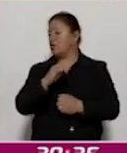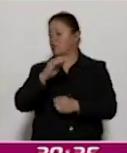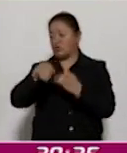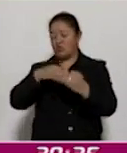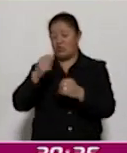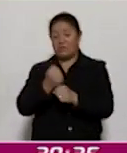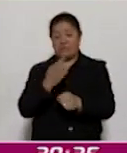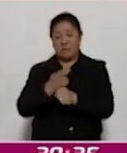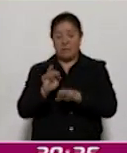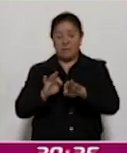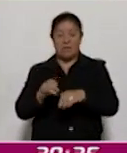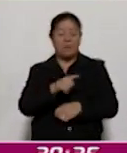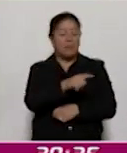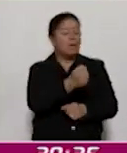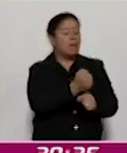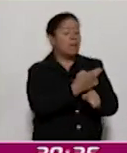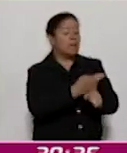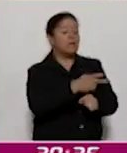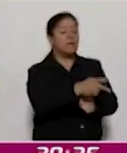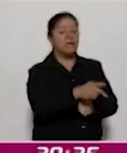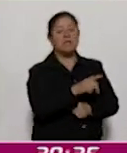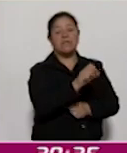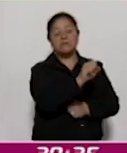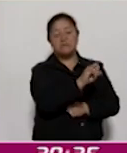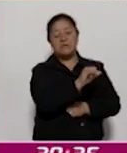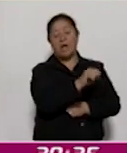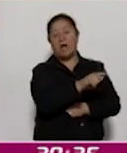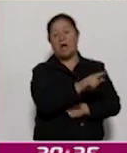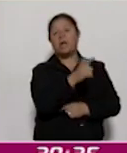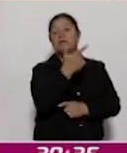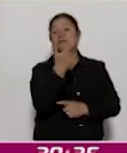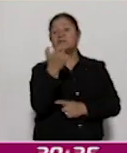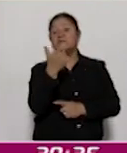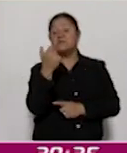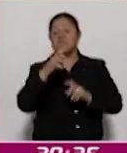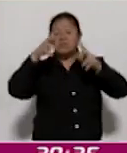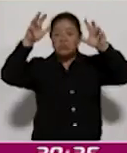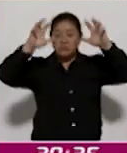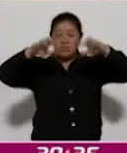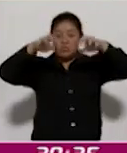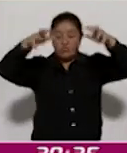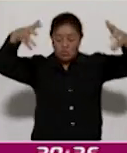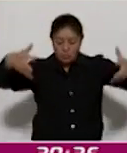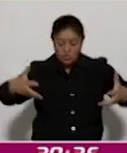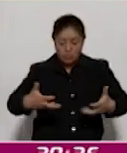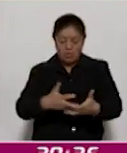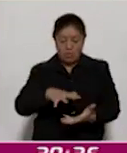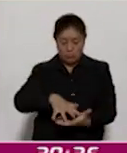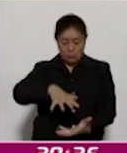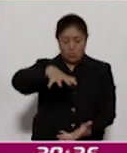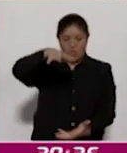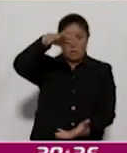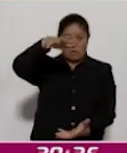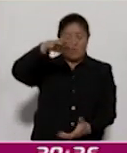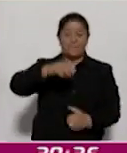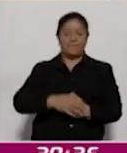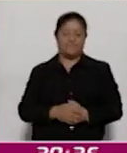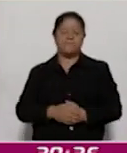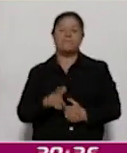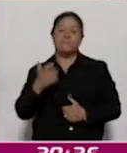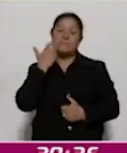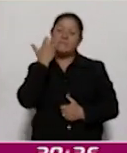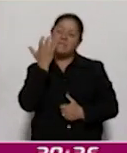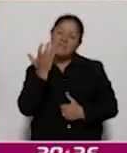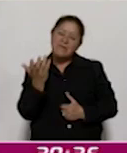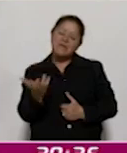Agropecuario, con los 700 jagüeyes que están buscando que la agricultura de temporal y otro tipo de trabajos